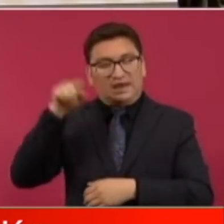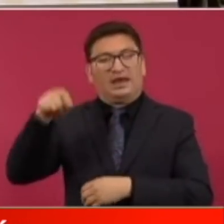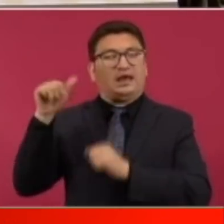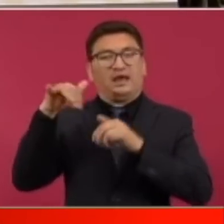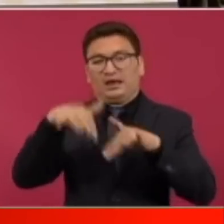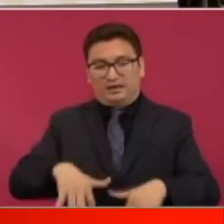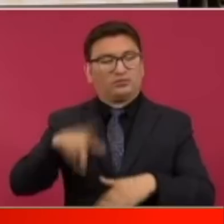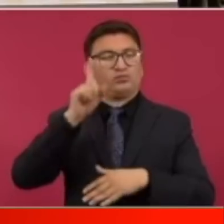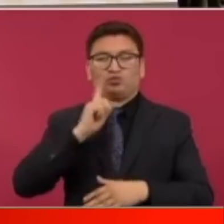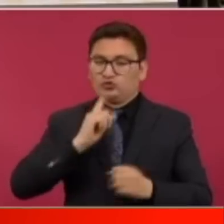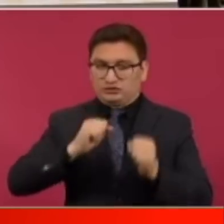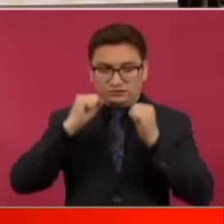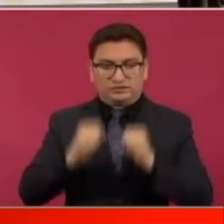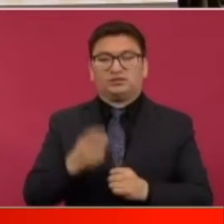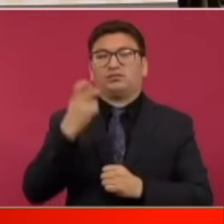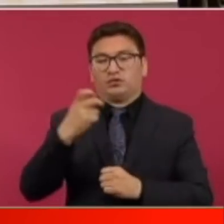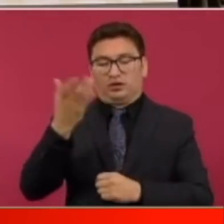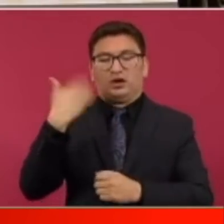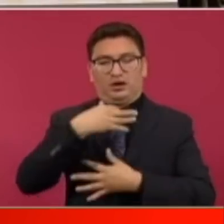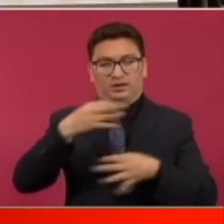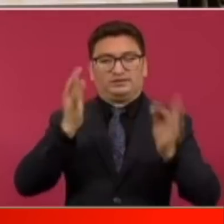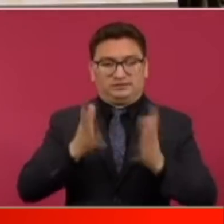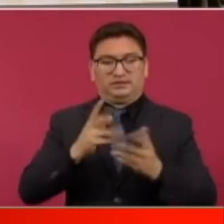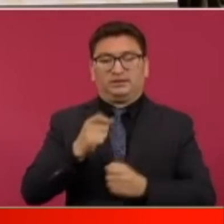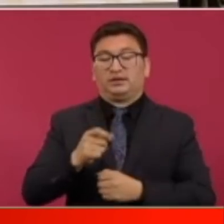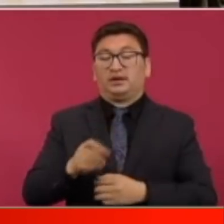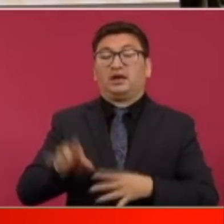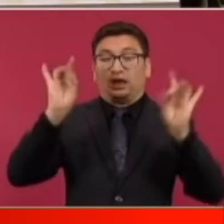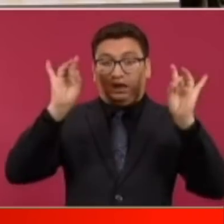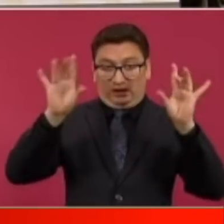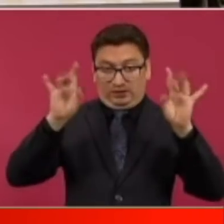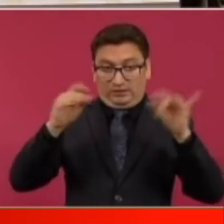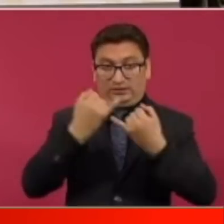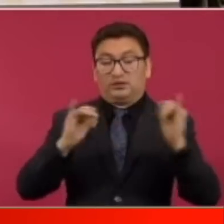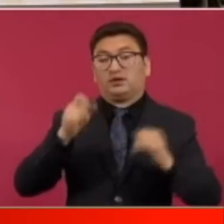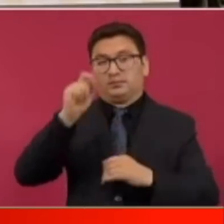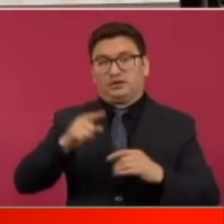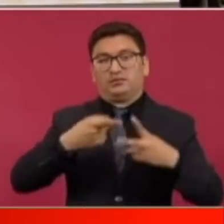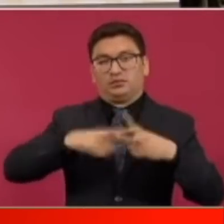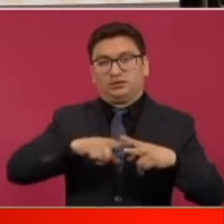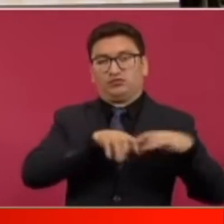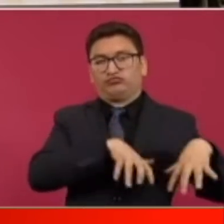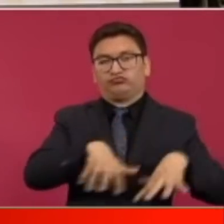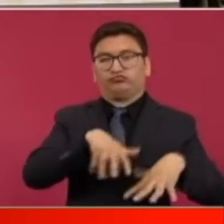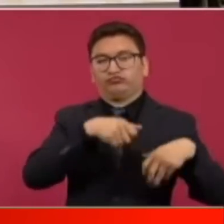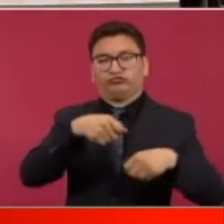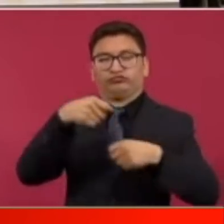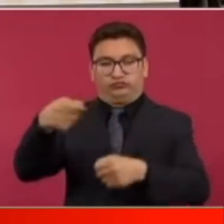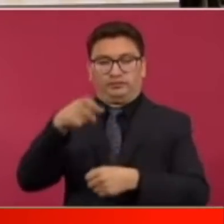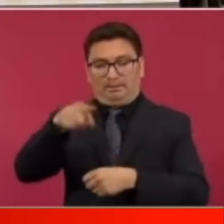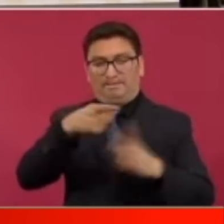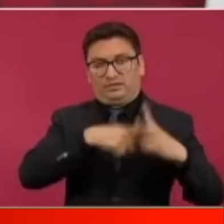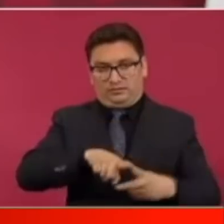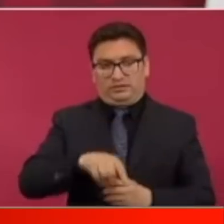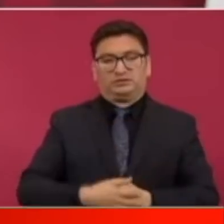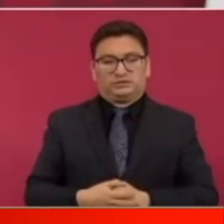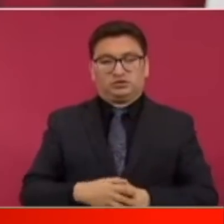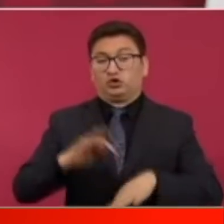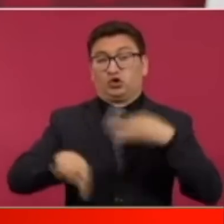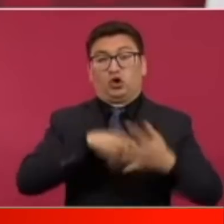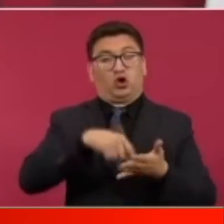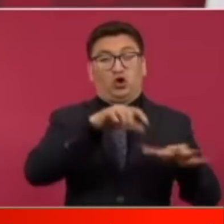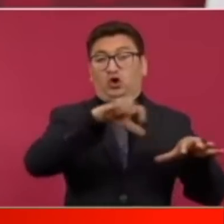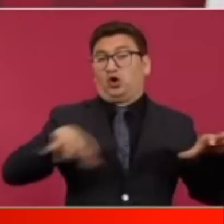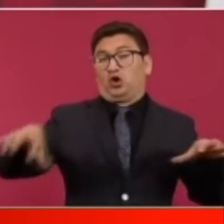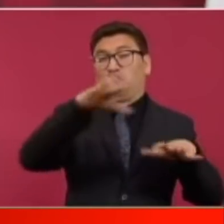que habrá una parada de las mujeres porque así lo han anunciado el ángel de la independencia desde donde va a partir una de las marchas una de las colectivas todos los lugares